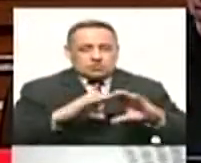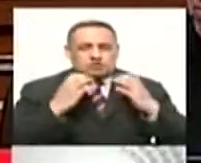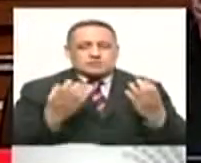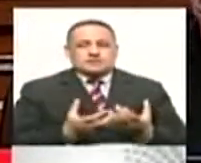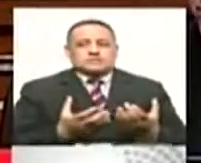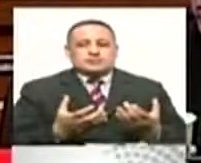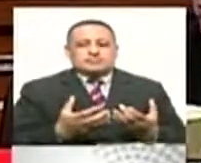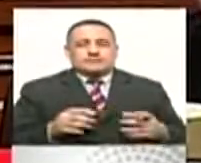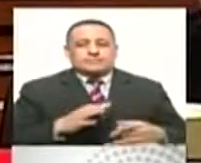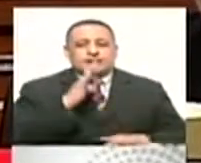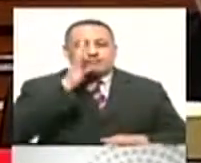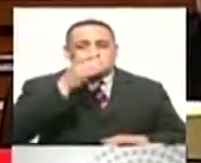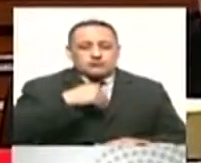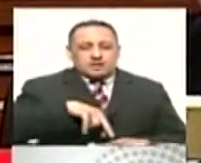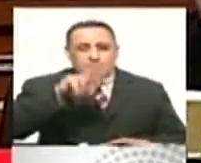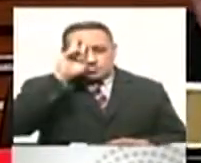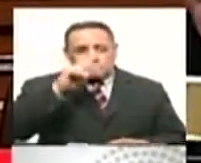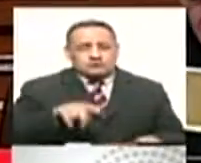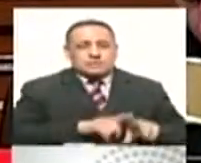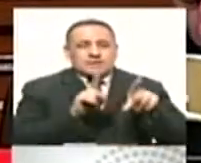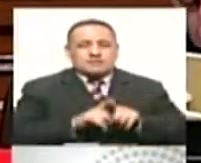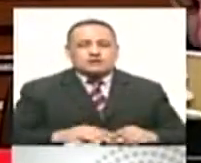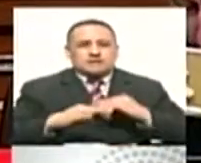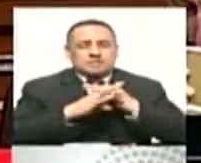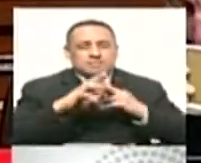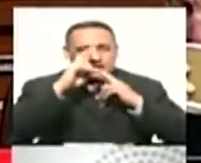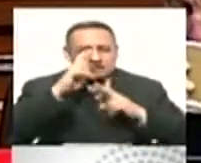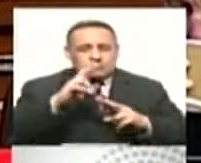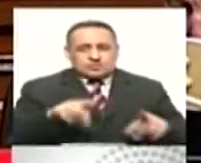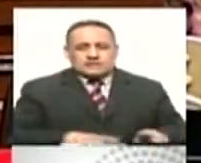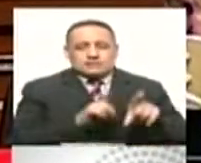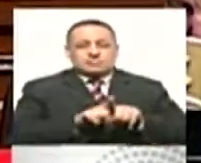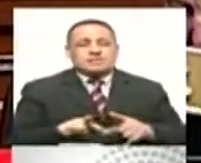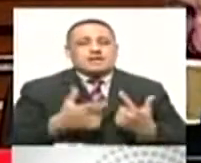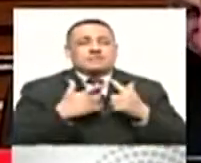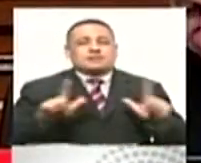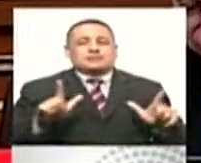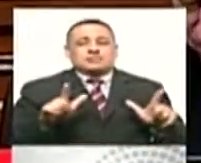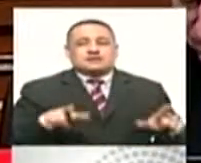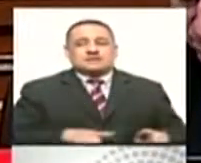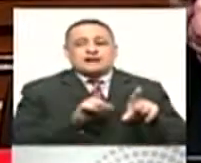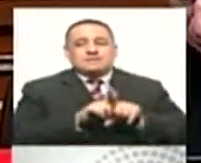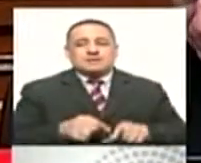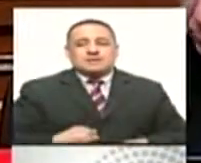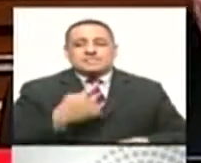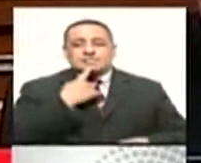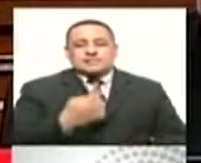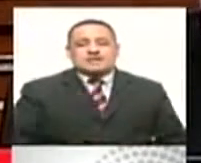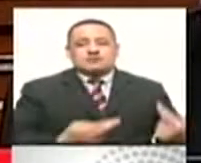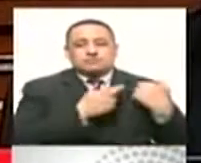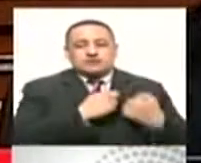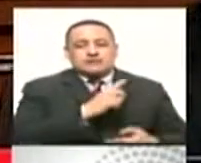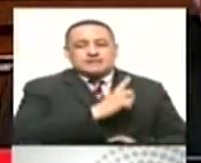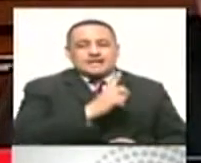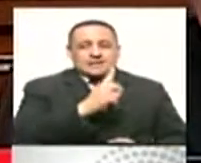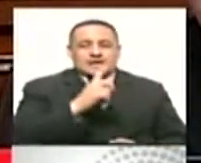del Bicentenario, iniciativa lanzada por Virenza Consultores, fue en el contexto de